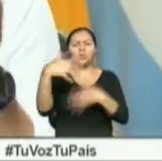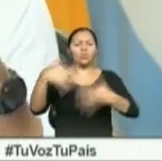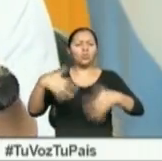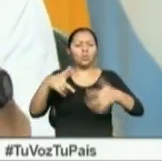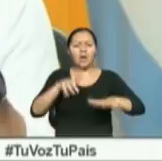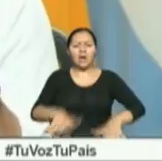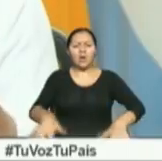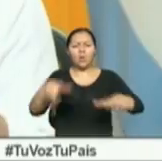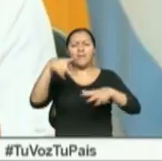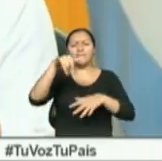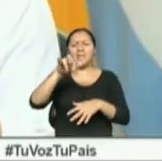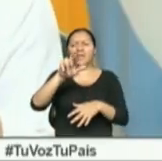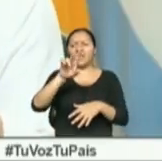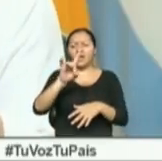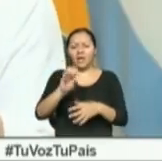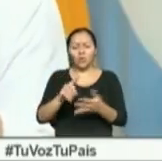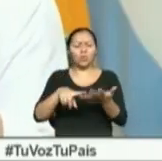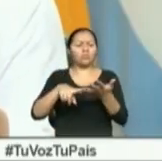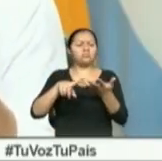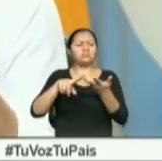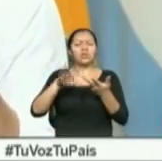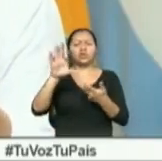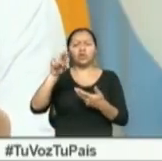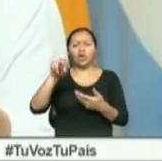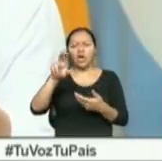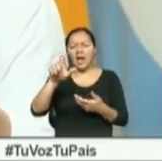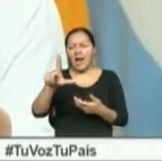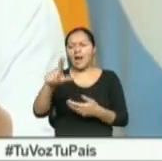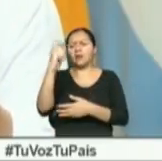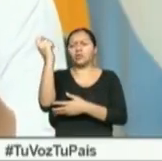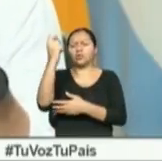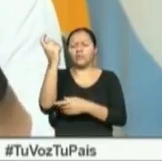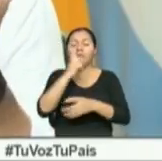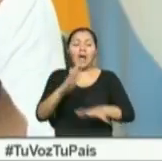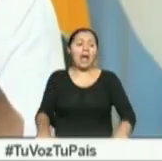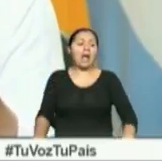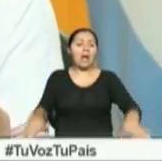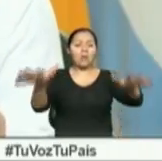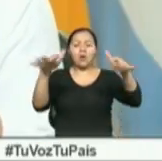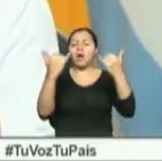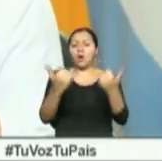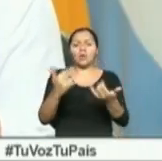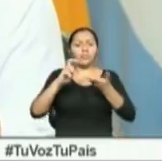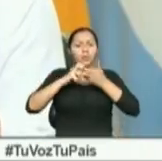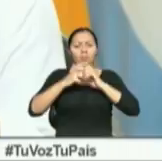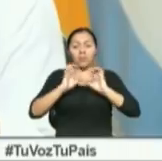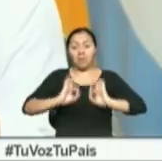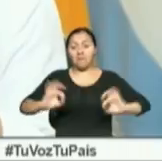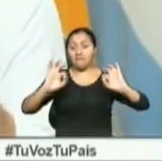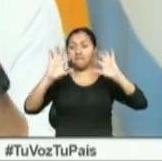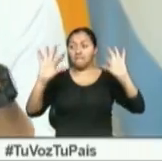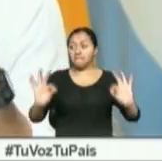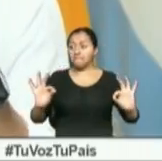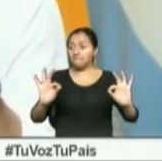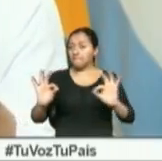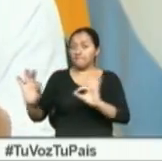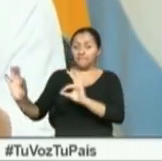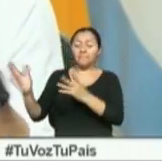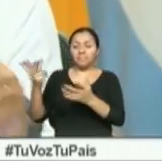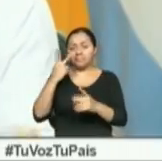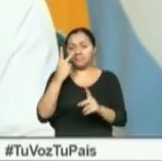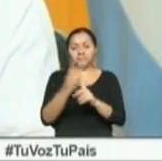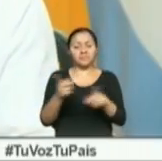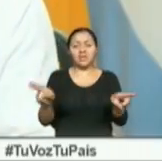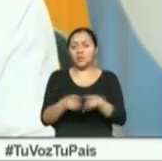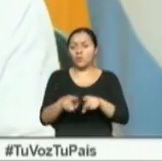que Piedrero, Pancho Negro, La Troncal, están inundados, que se han perdido centenas de miles de hectáreas. Y fíjense que tenemos el